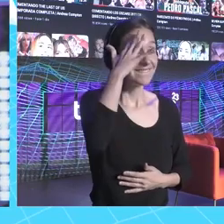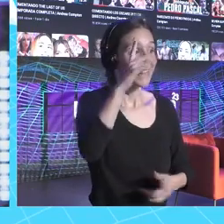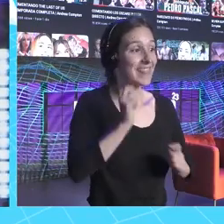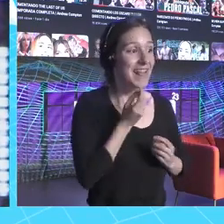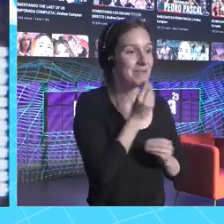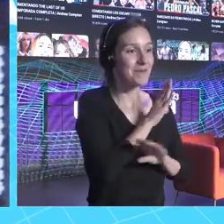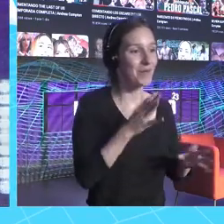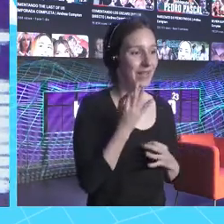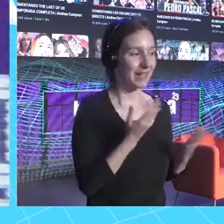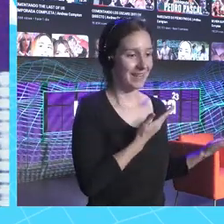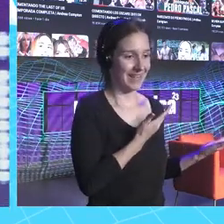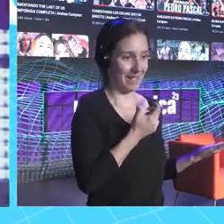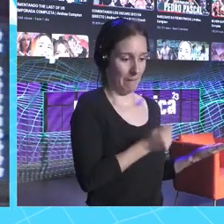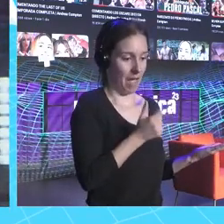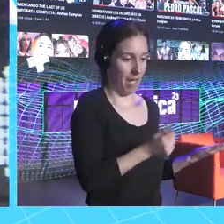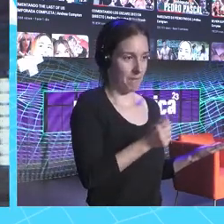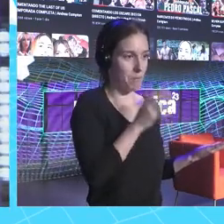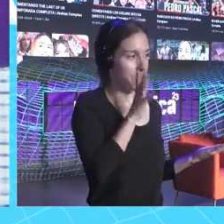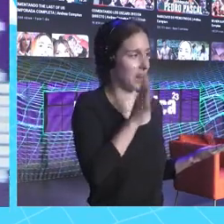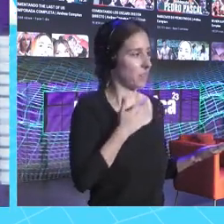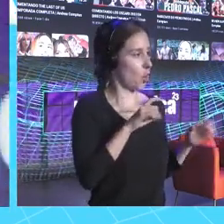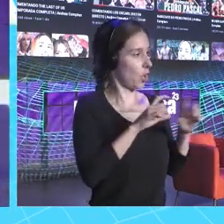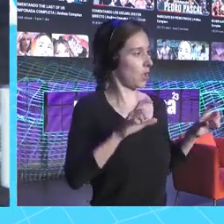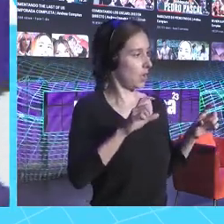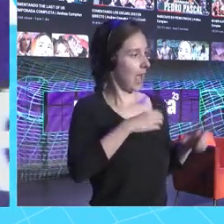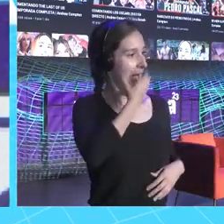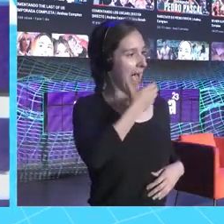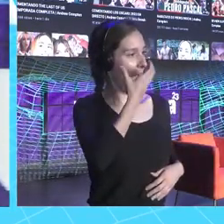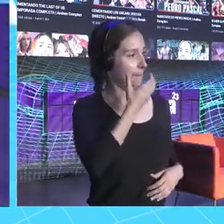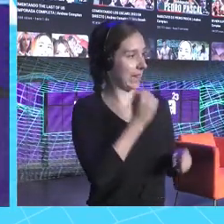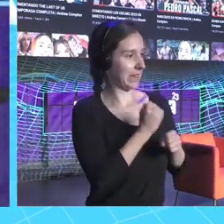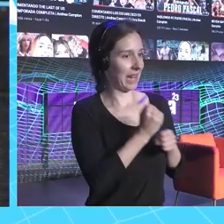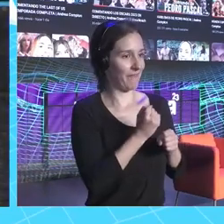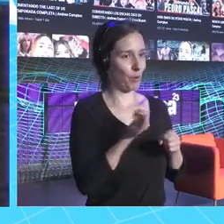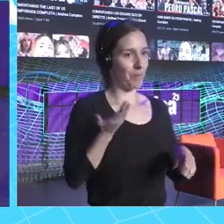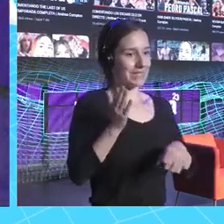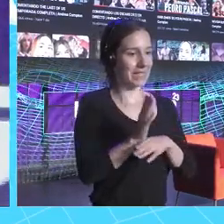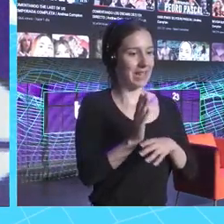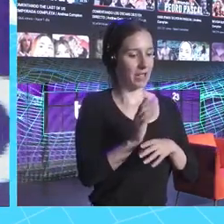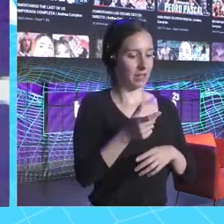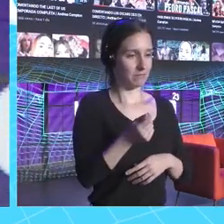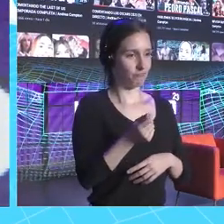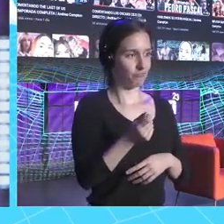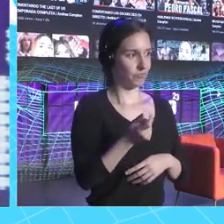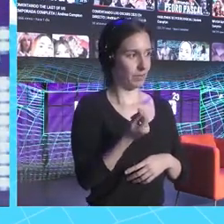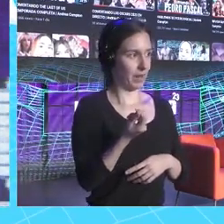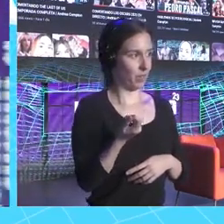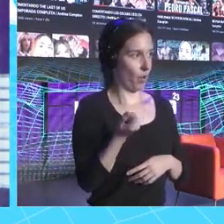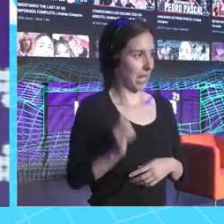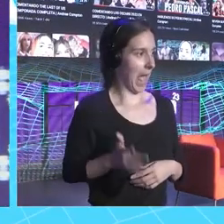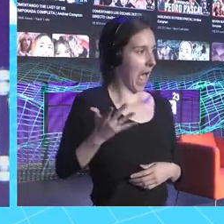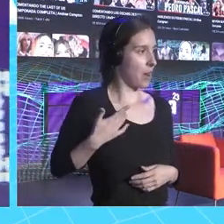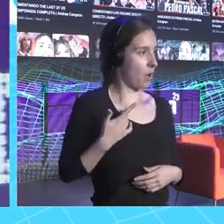es este cacharro, porque me siento como de Apple, como tipo en plan del nuevo iPhone, cuesta el doble, hace lo mismo. En plan, esto es un poco lo que yo,